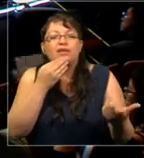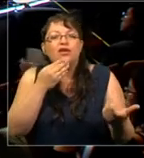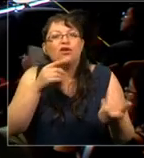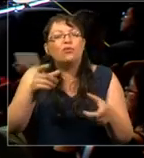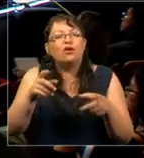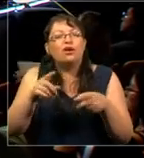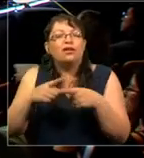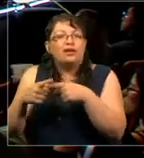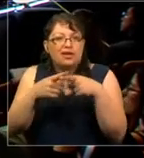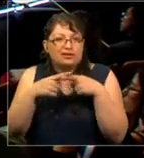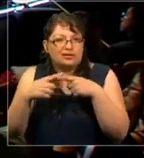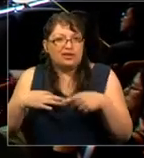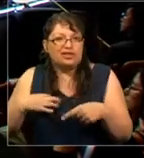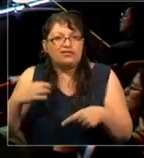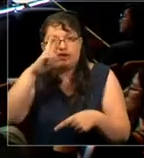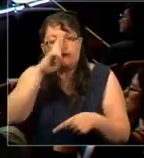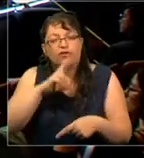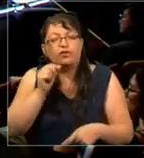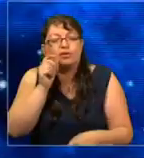civil.